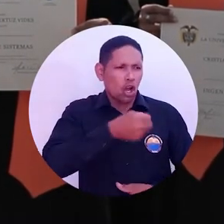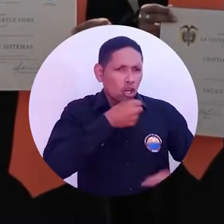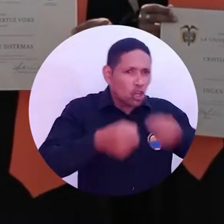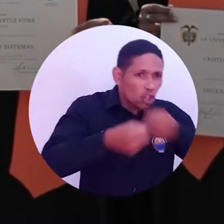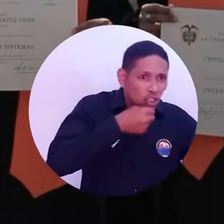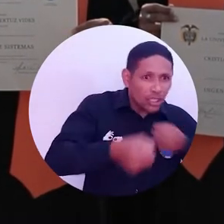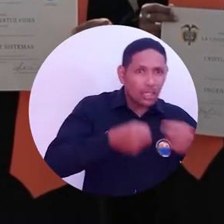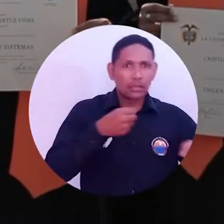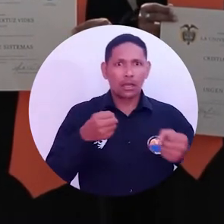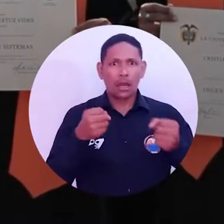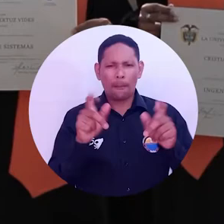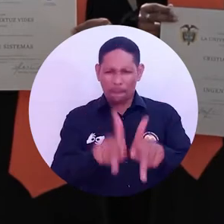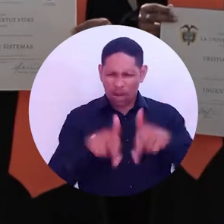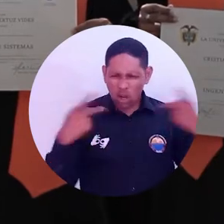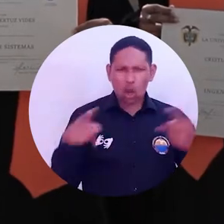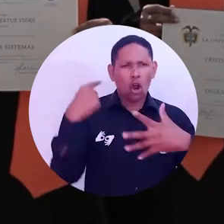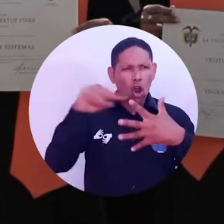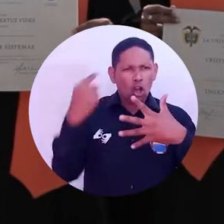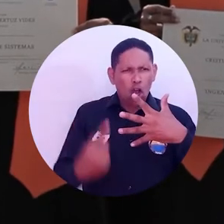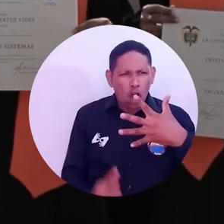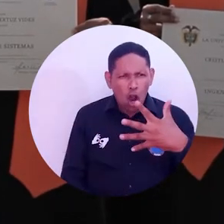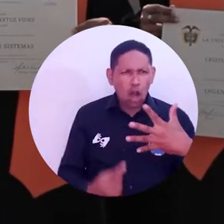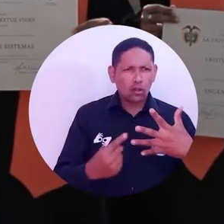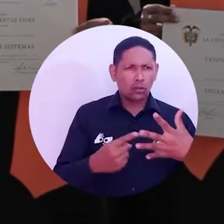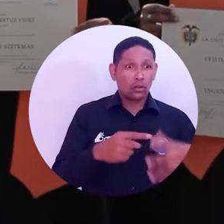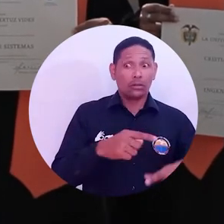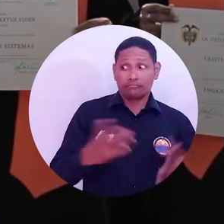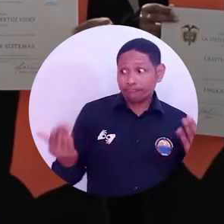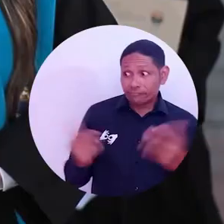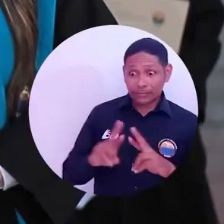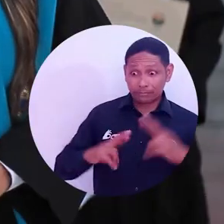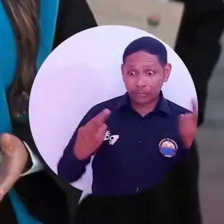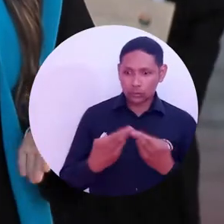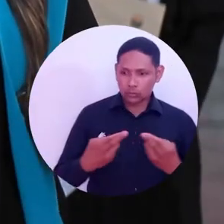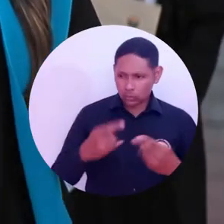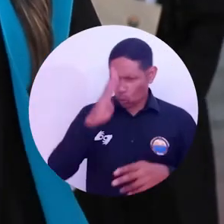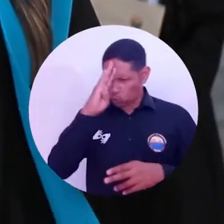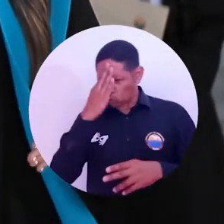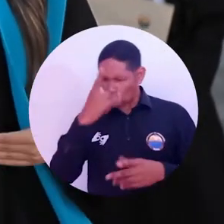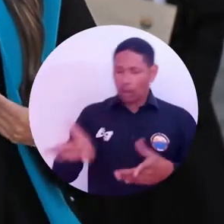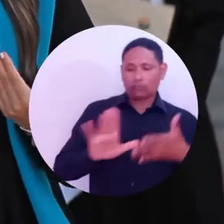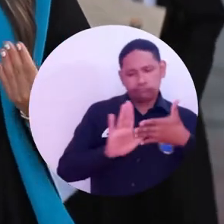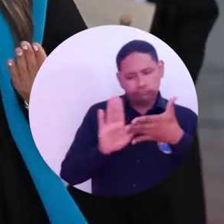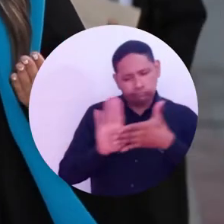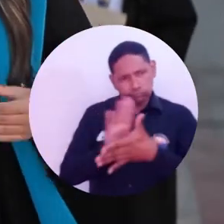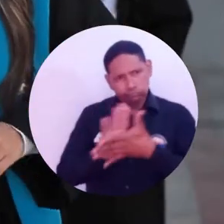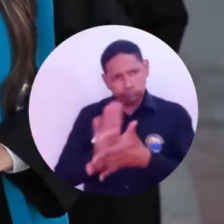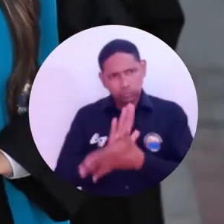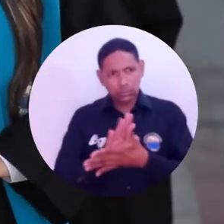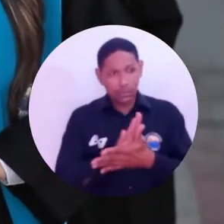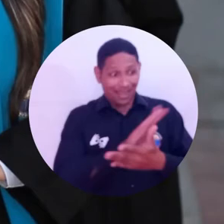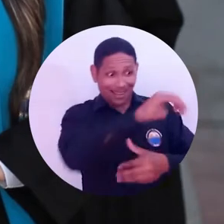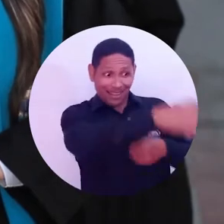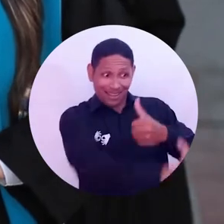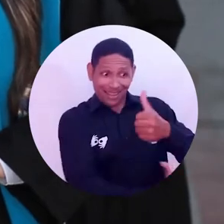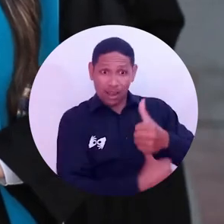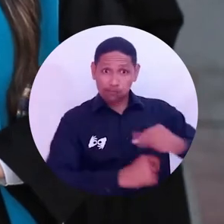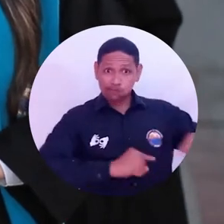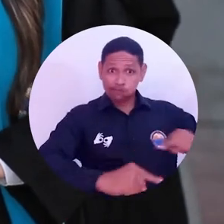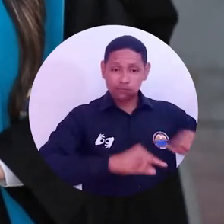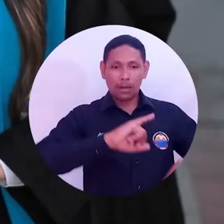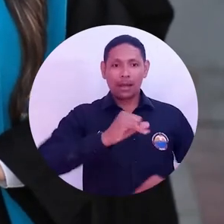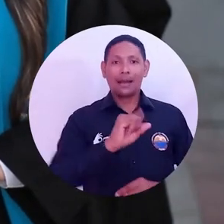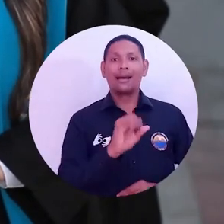comunicación de la ciudad para aclarar las diferentes dudas sobre este tema. En el espacio, el vicerrector administrativo Jaime